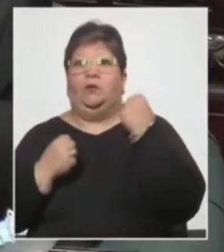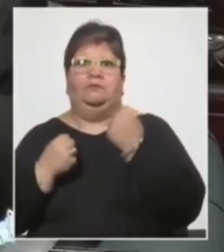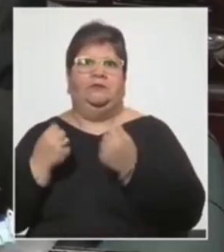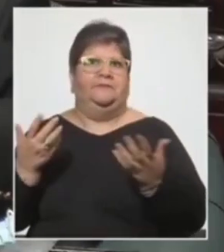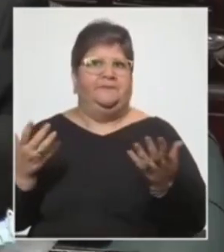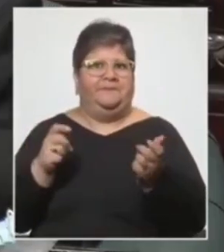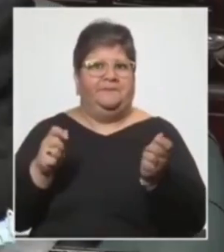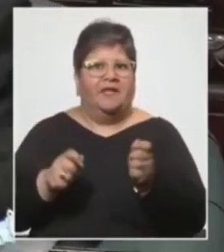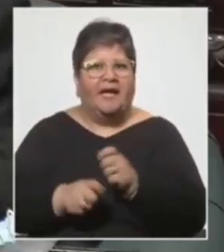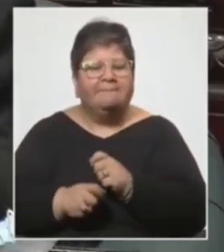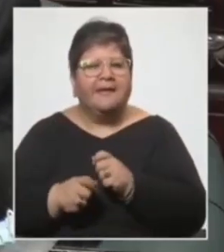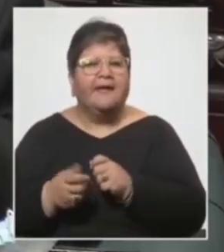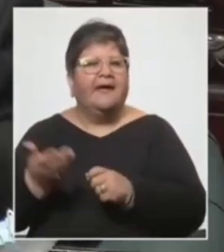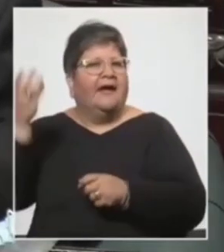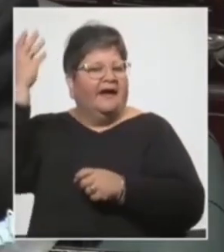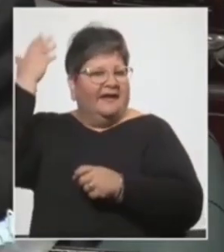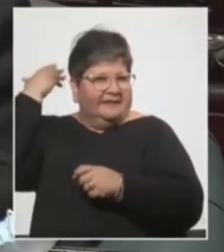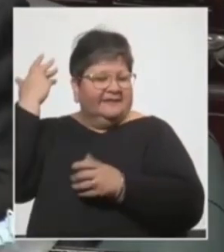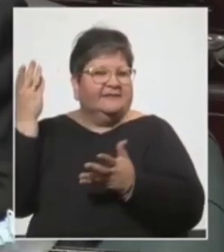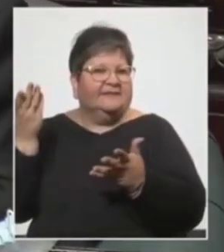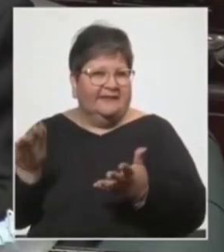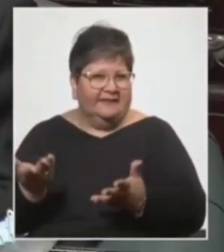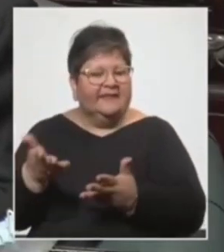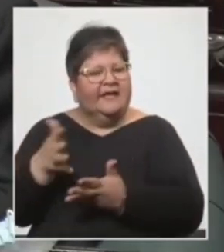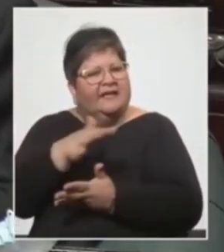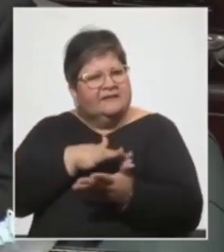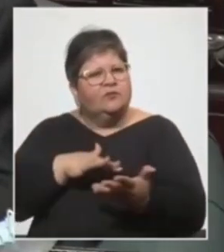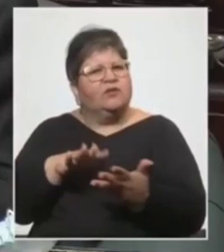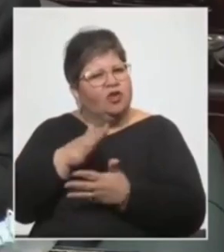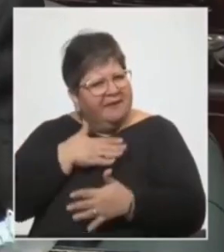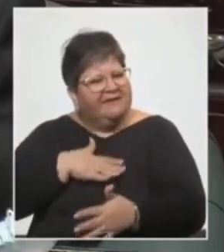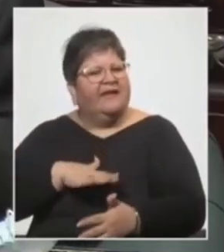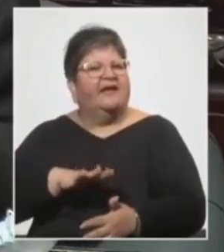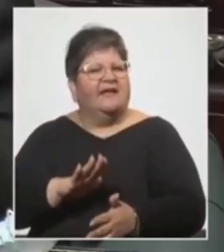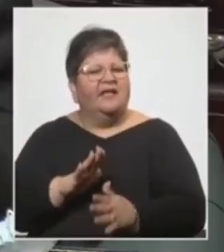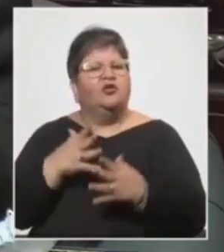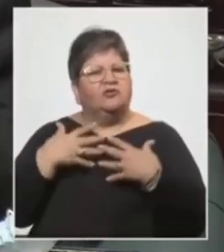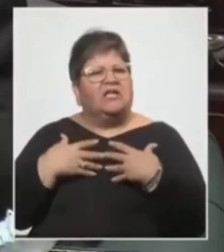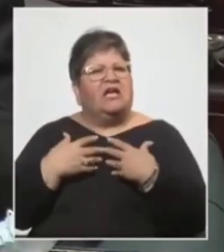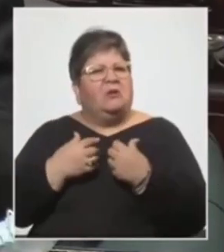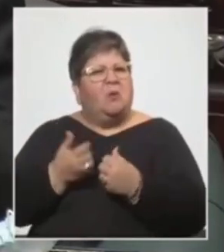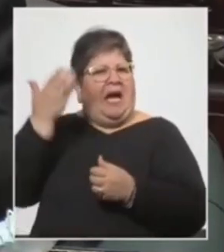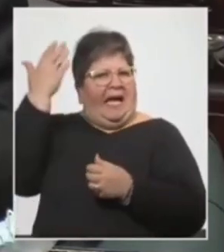el escenario era de mucha más tranquilidad en lo sanitario uno podía